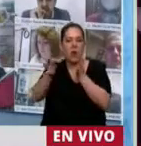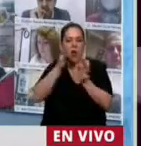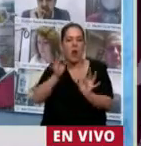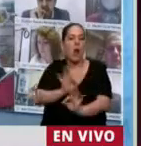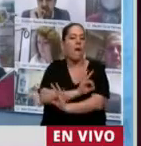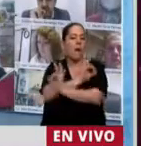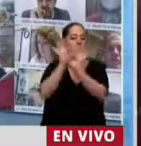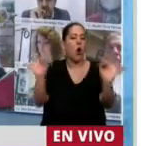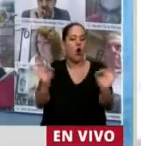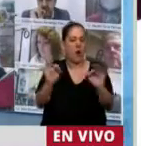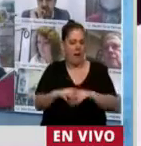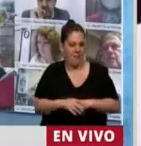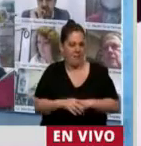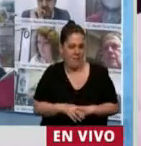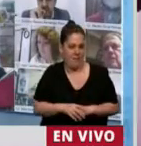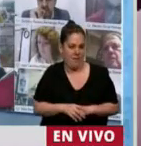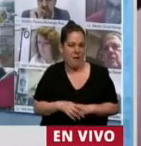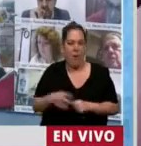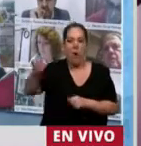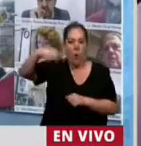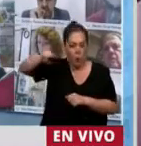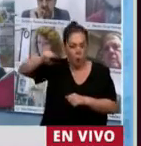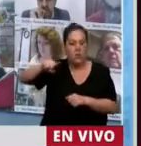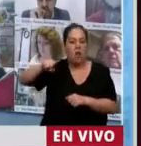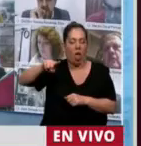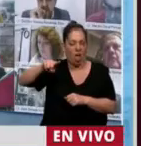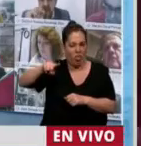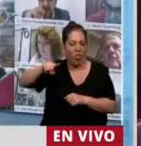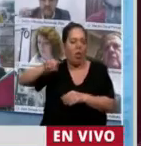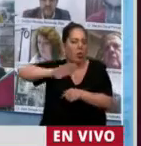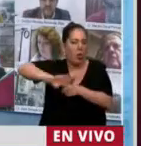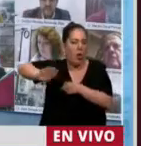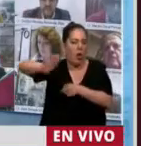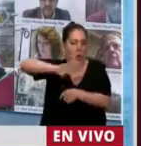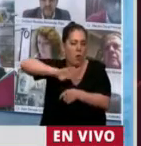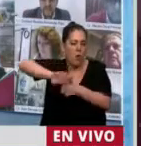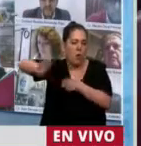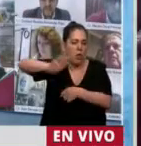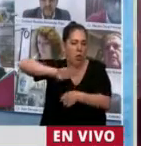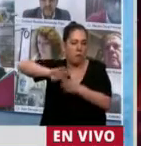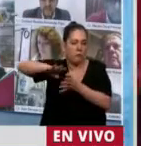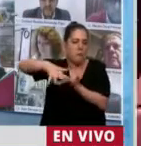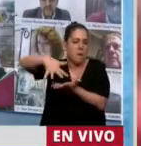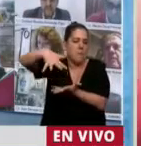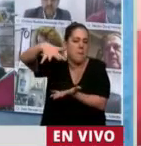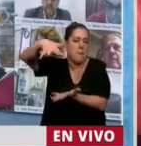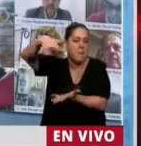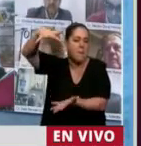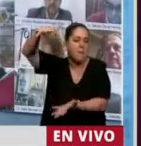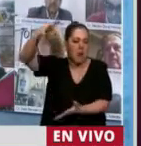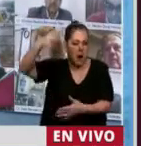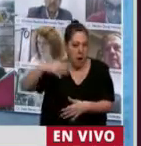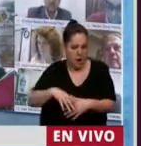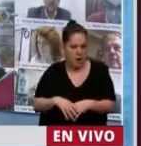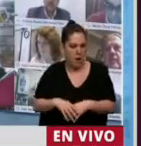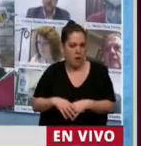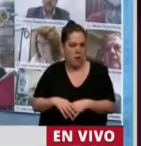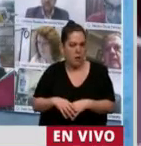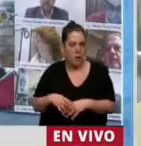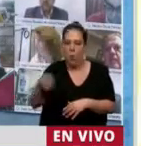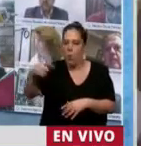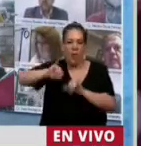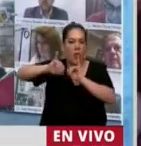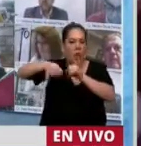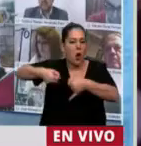fruto de la pandemia, de las dos pandemias, de la pandemia hasta el diciembre que tuvimos y esta